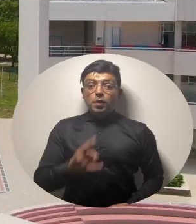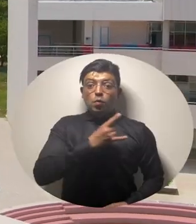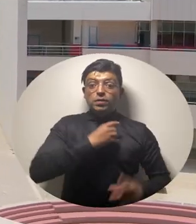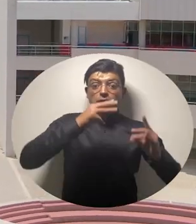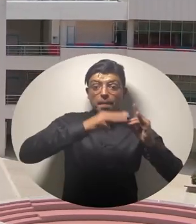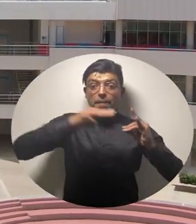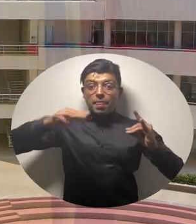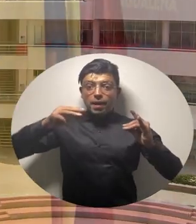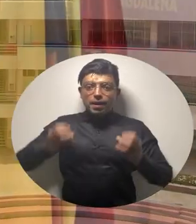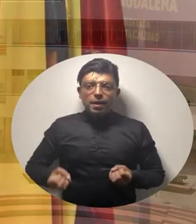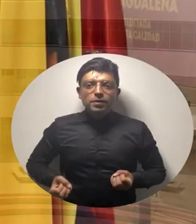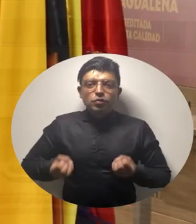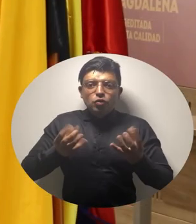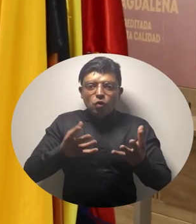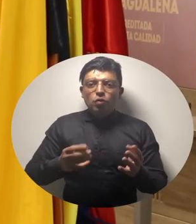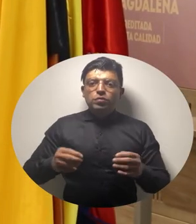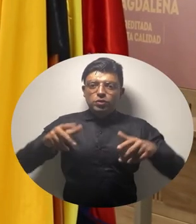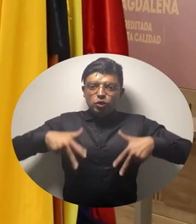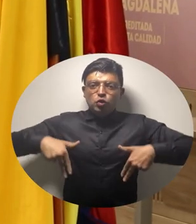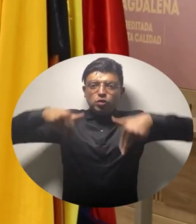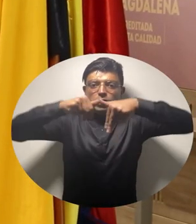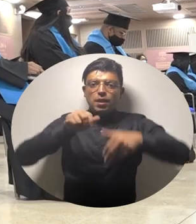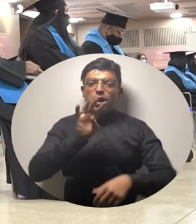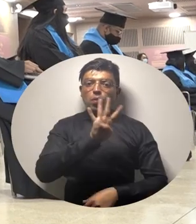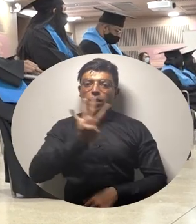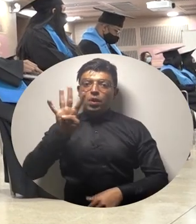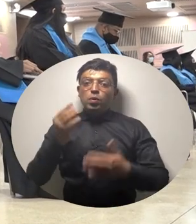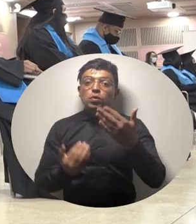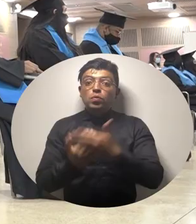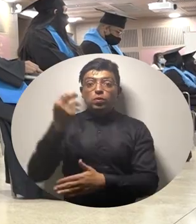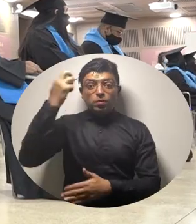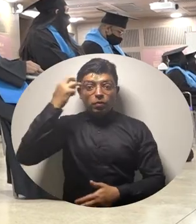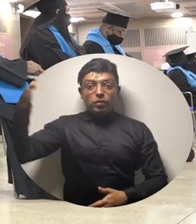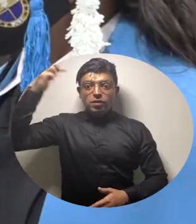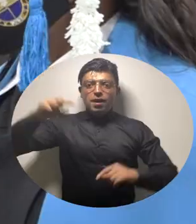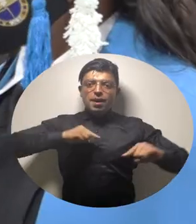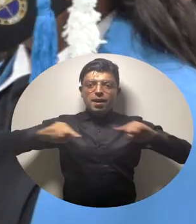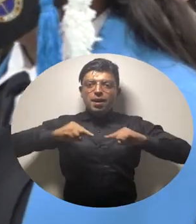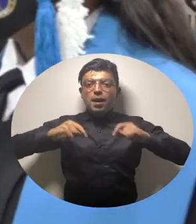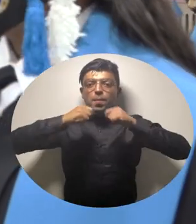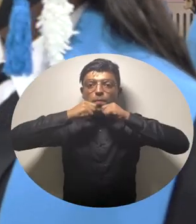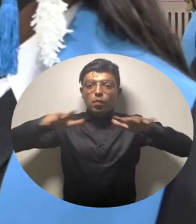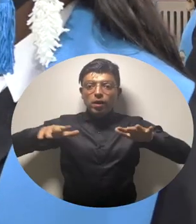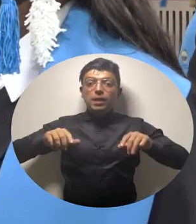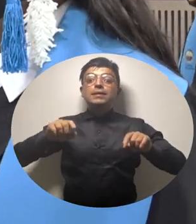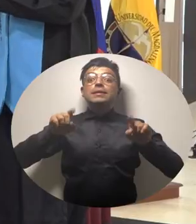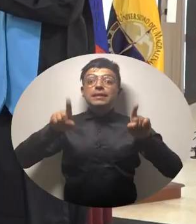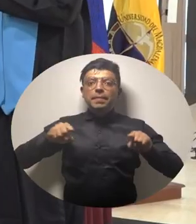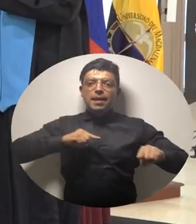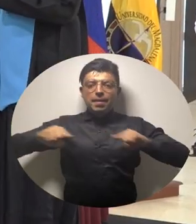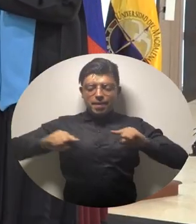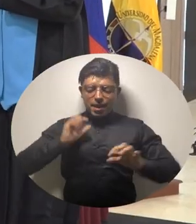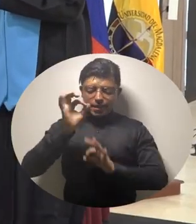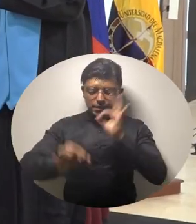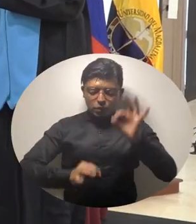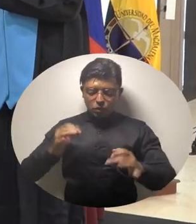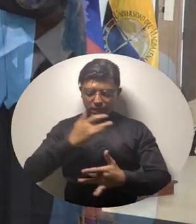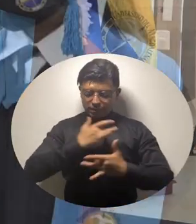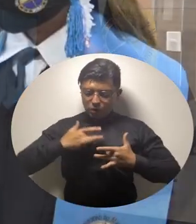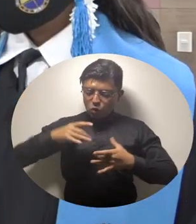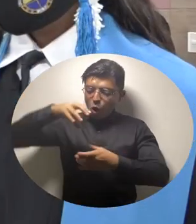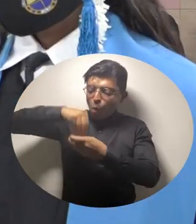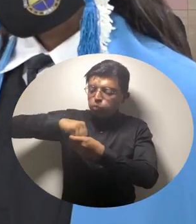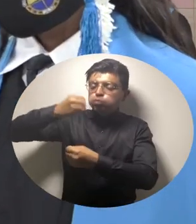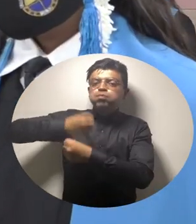La Universidad del Magdalena entregó a la sociedad 44 nuevos profesionales en administración pública y administración de la